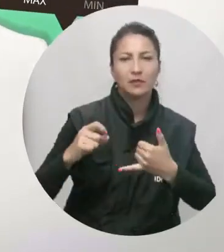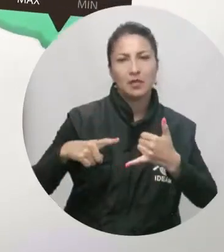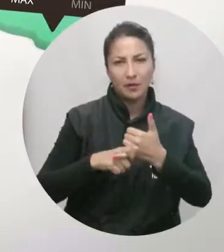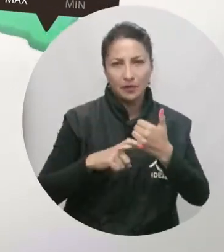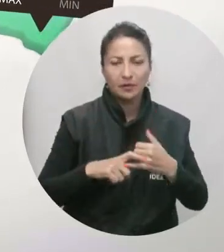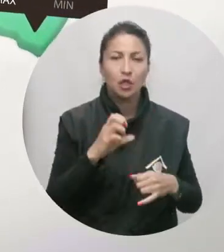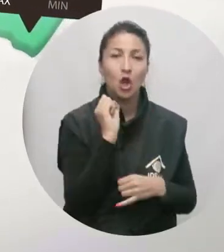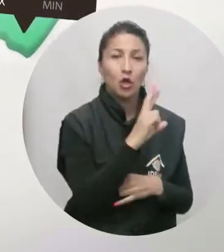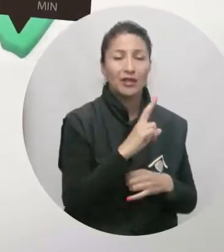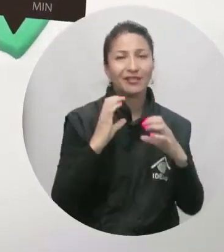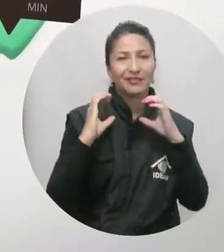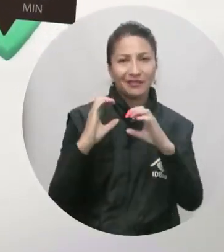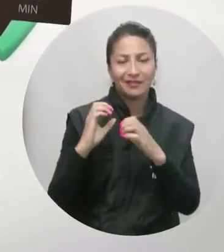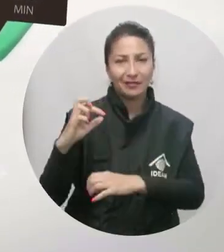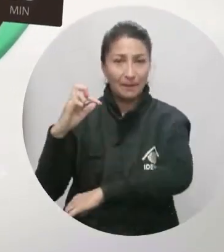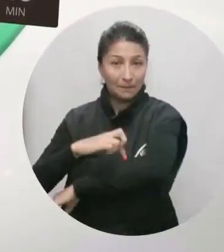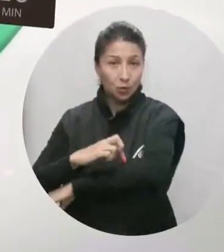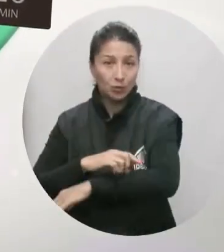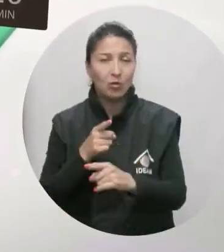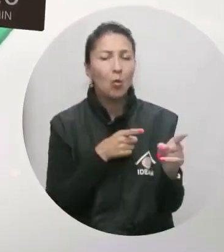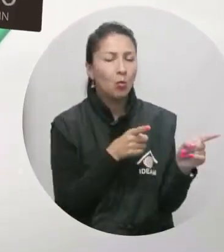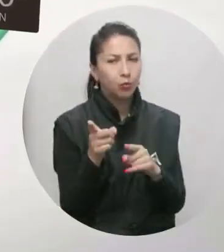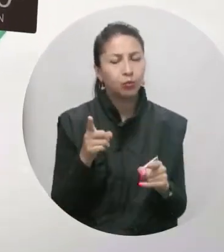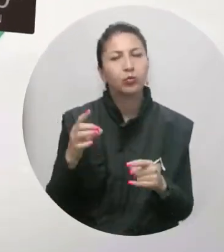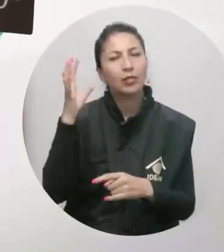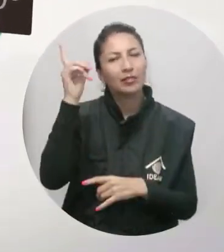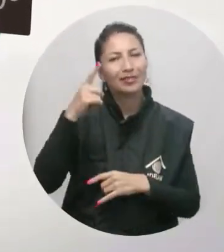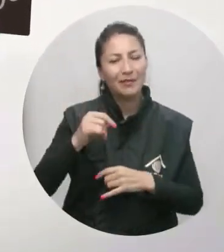Caquetá y del Putumayo, incluyendo el pie de Monte.